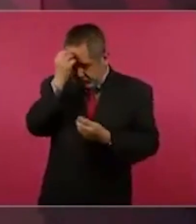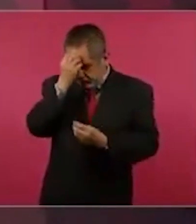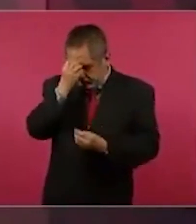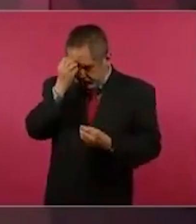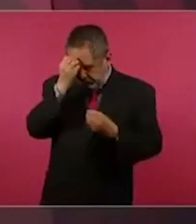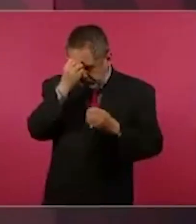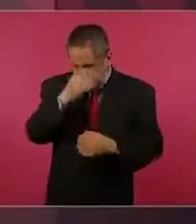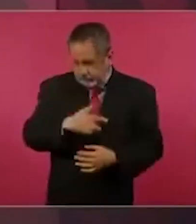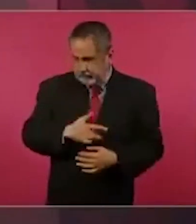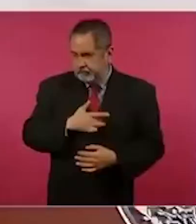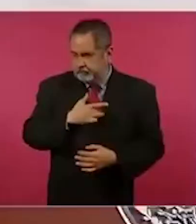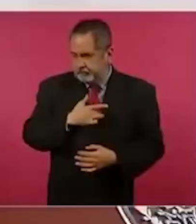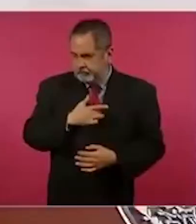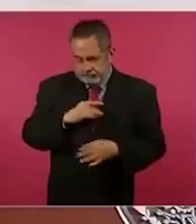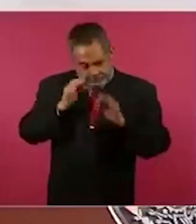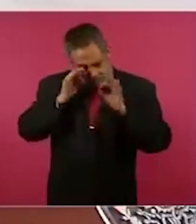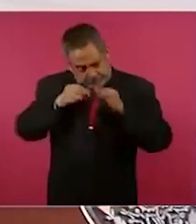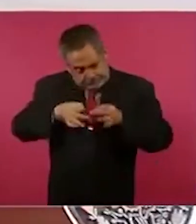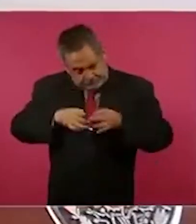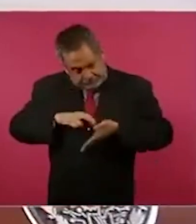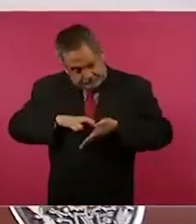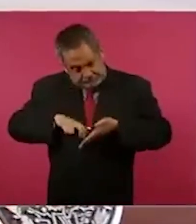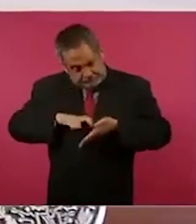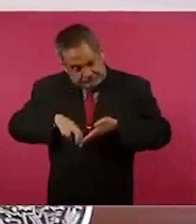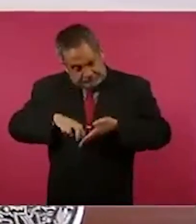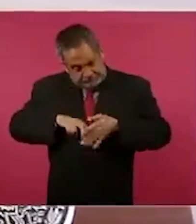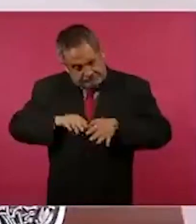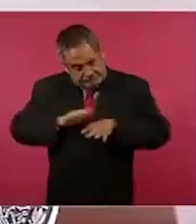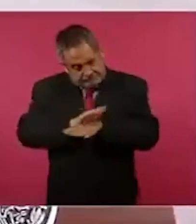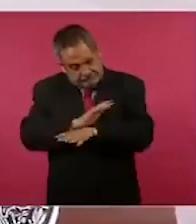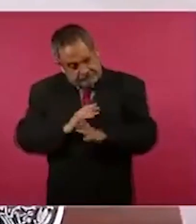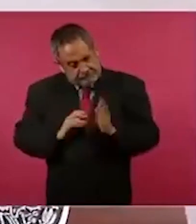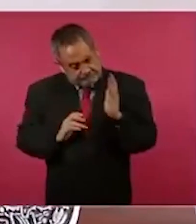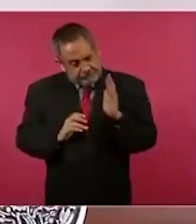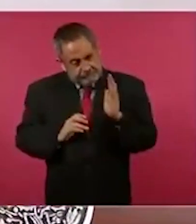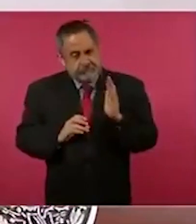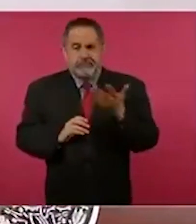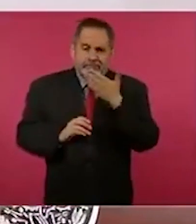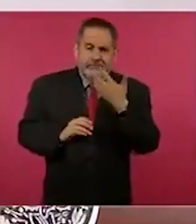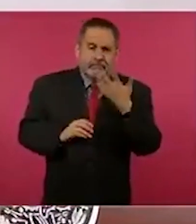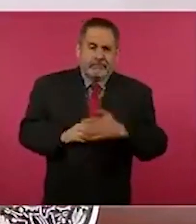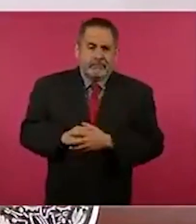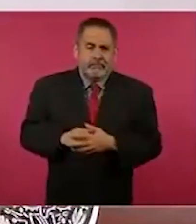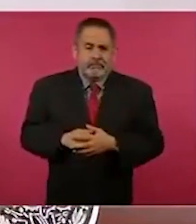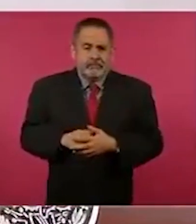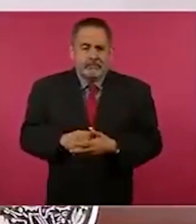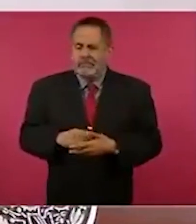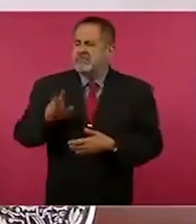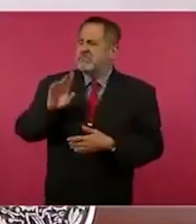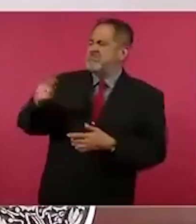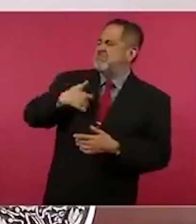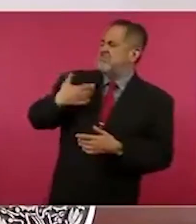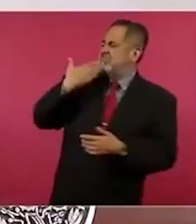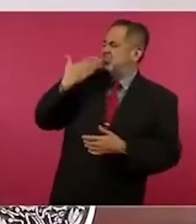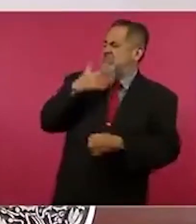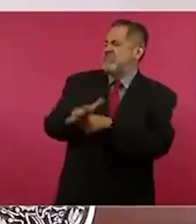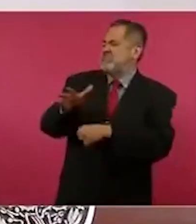la autocrítica, no caer en la autocomplacencia,